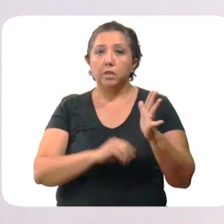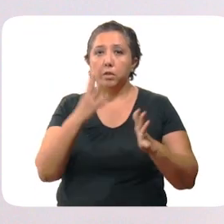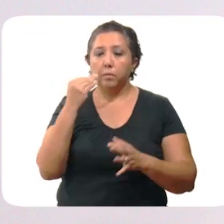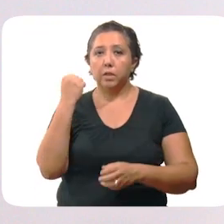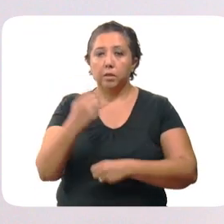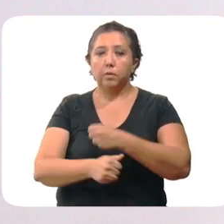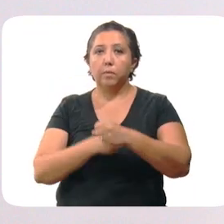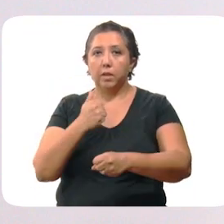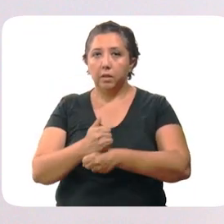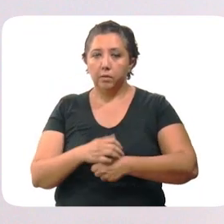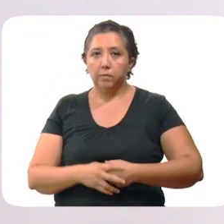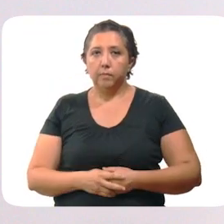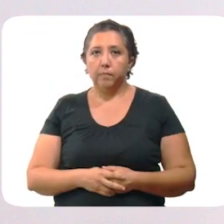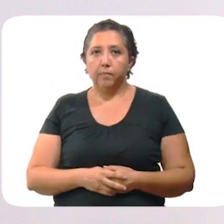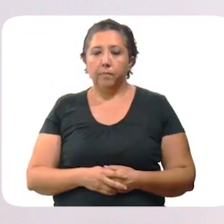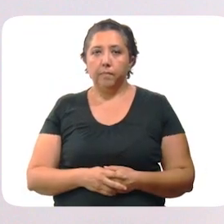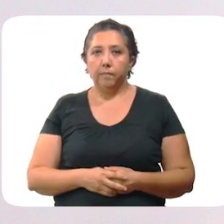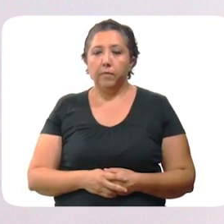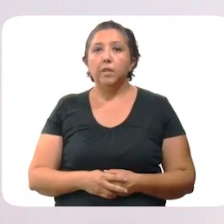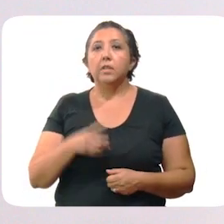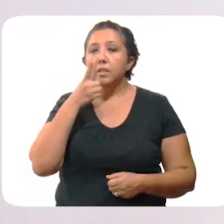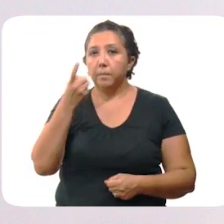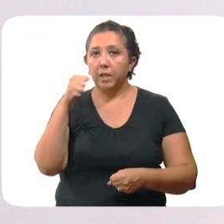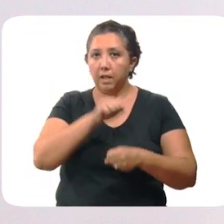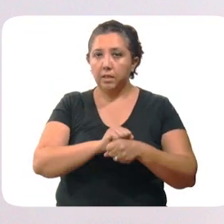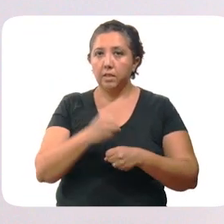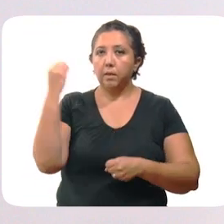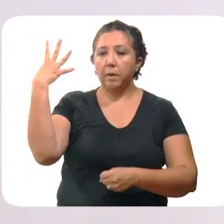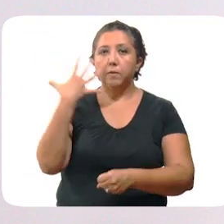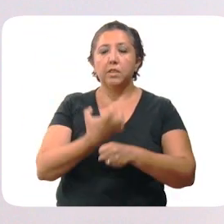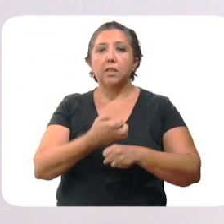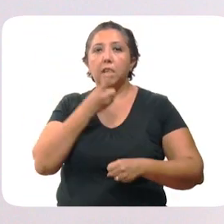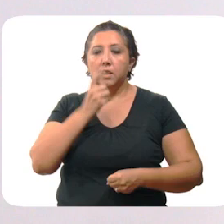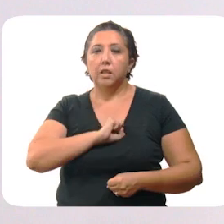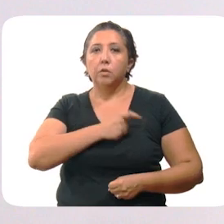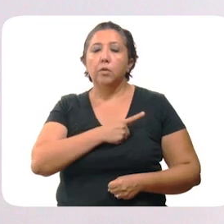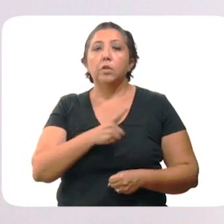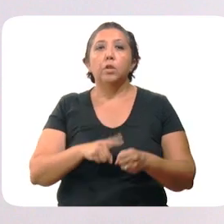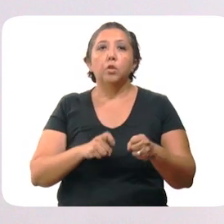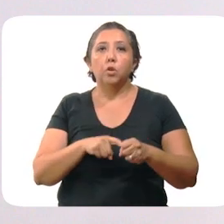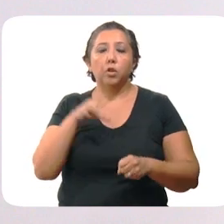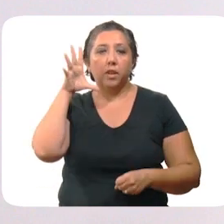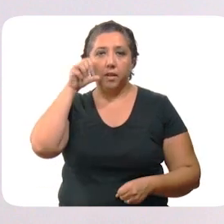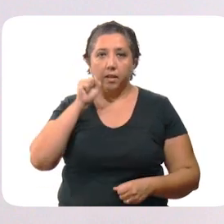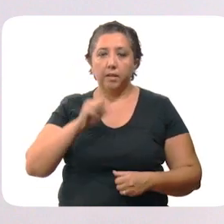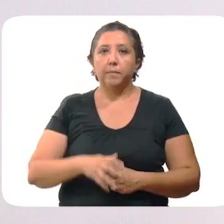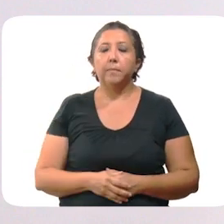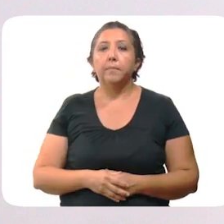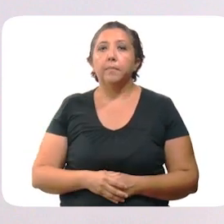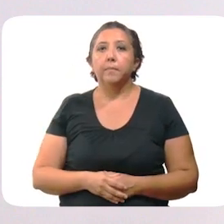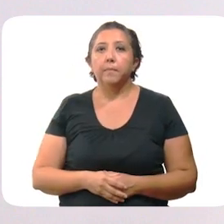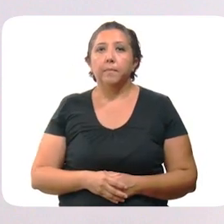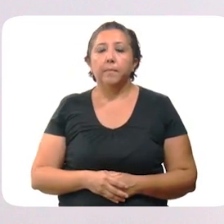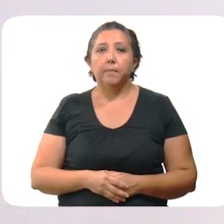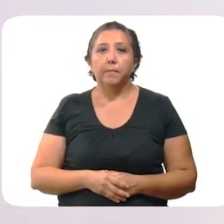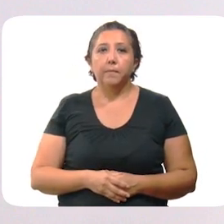mes a 99 años. Los indicadores semanales del semáforo estatal de salud marcan color naranja.